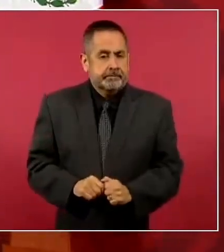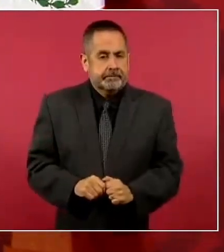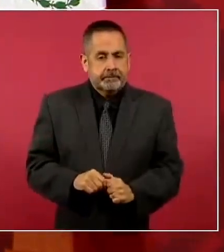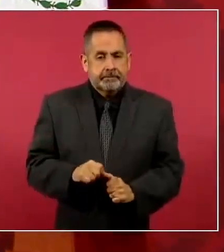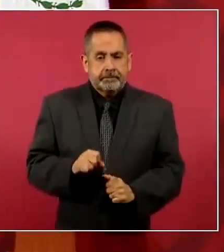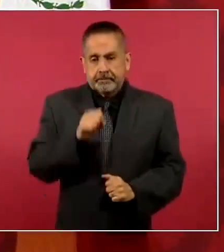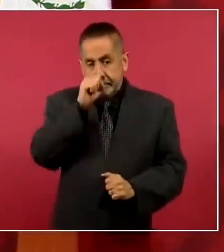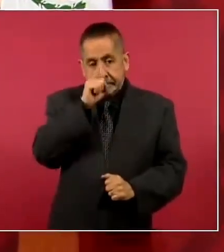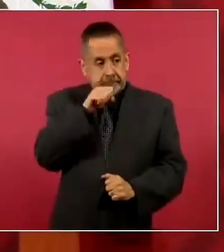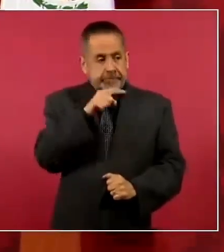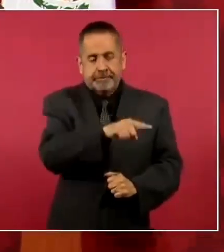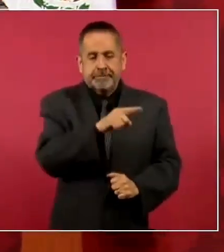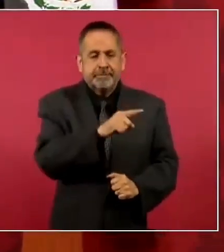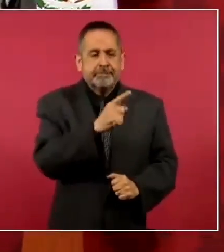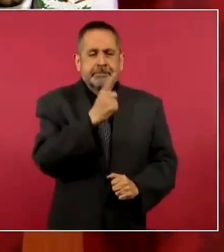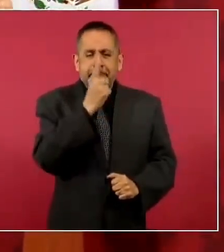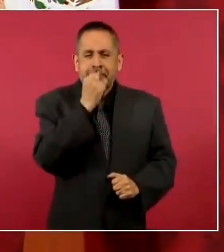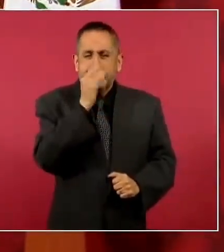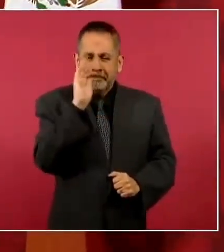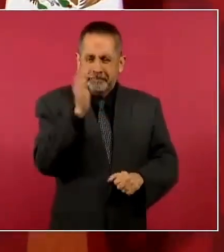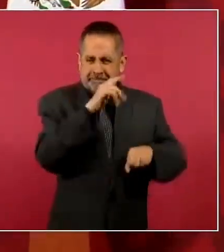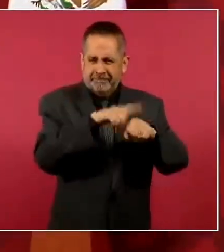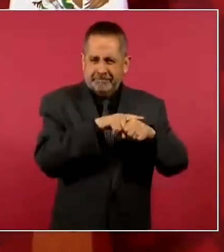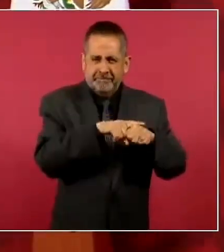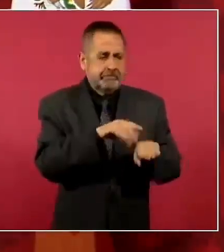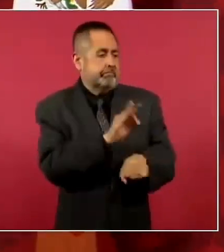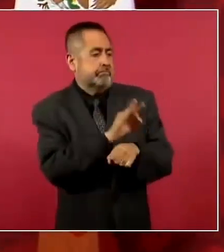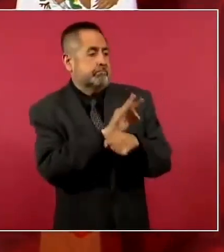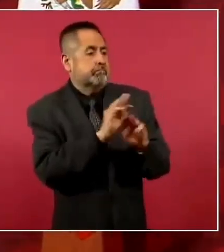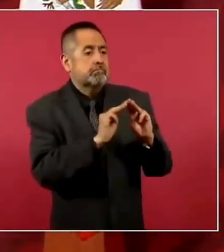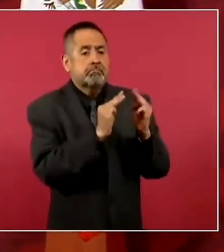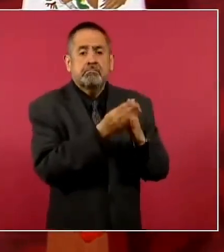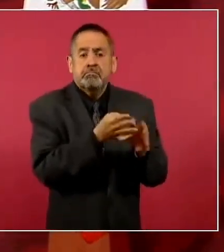además terminaban protegiendo a las bandas.